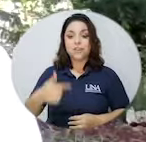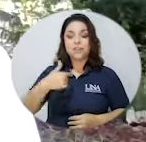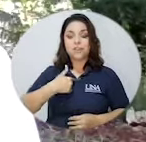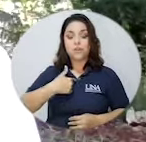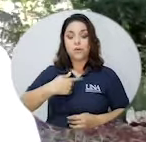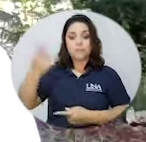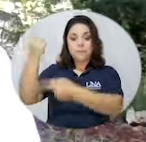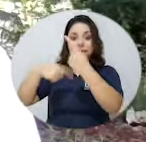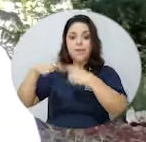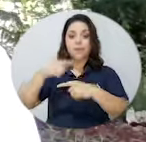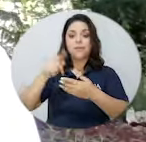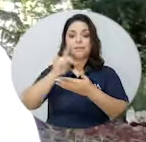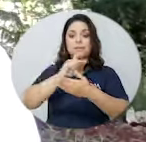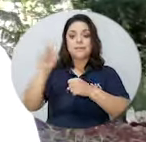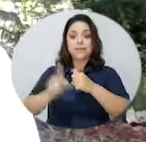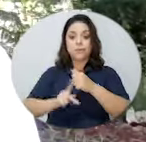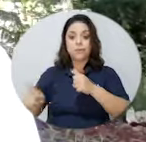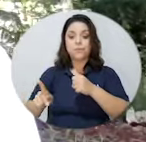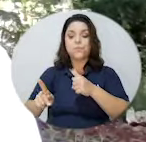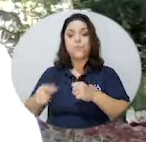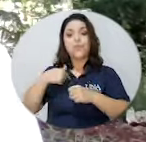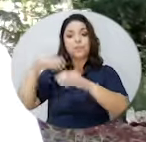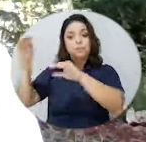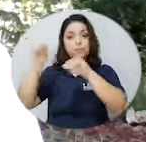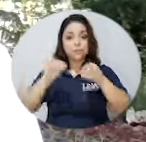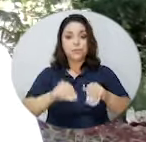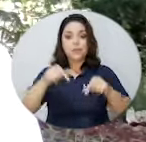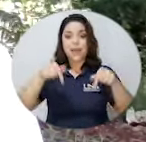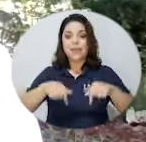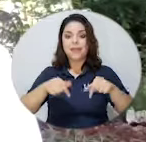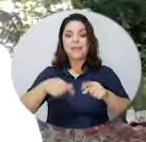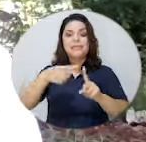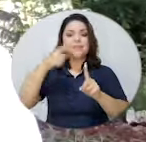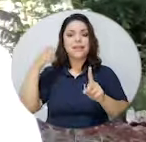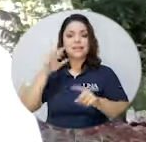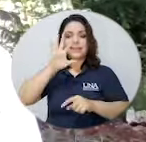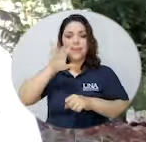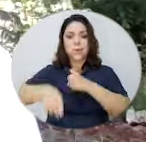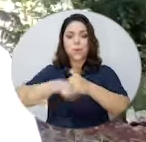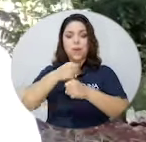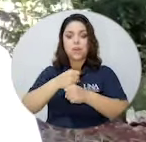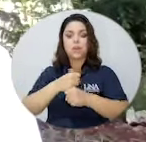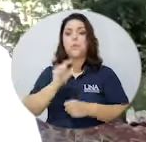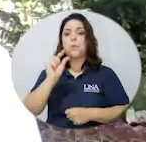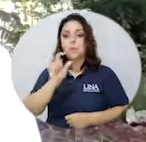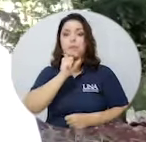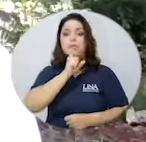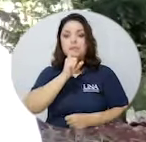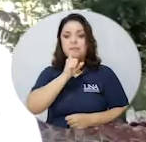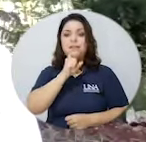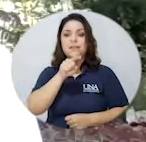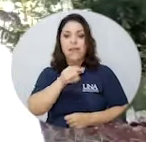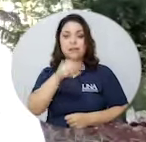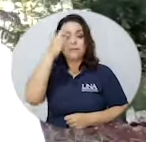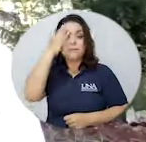Soy oriundo de Pérez Celedón y me tuve que mudar aquí hace ya va a ser cinco años. Me fue muy difícil ya